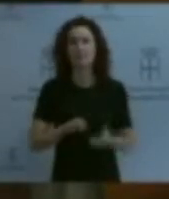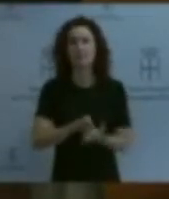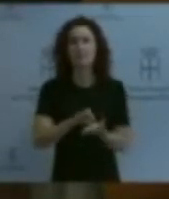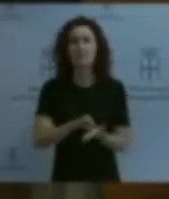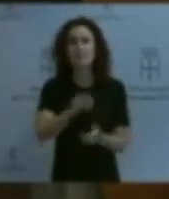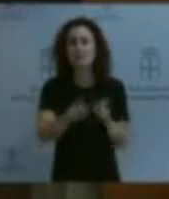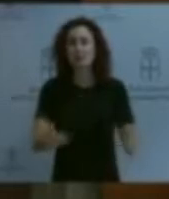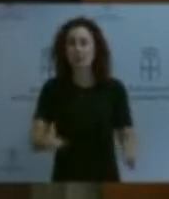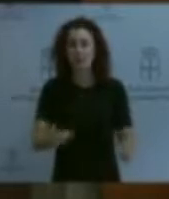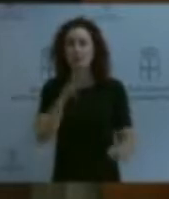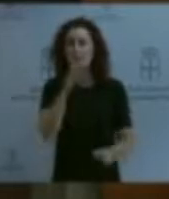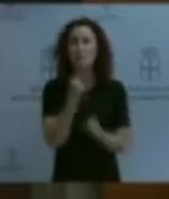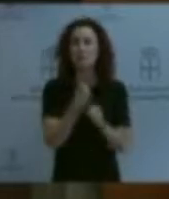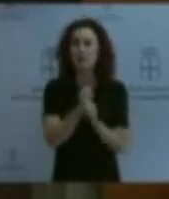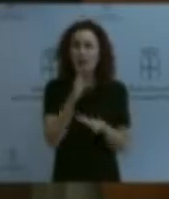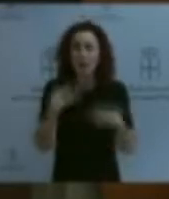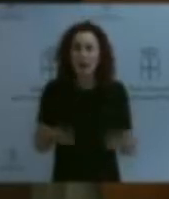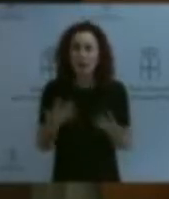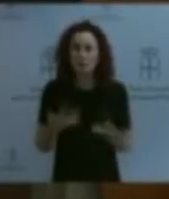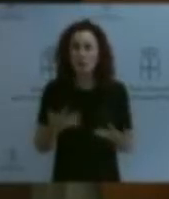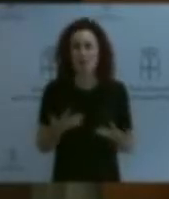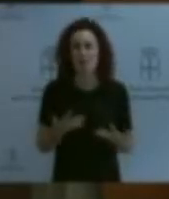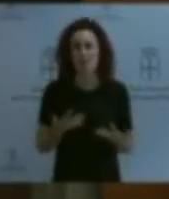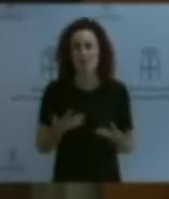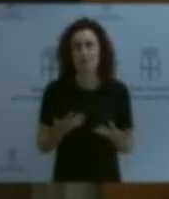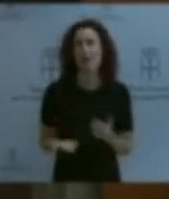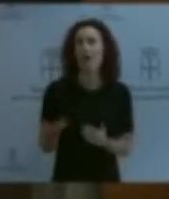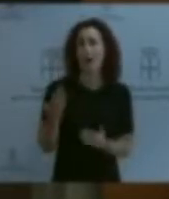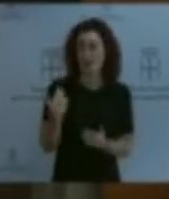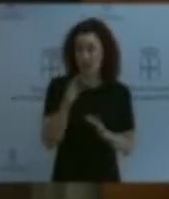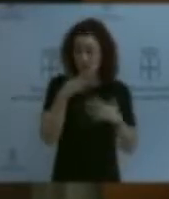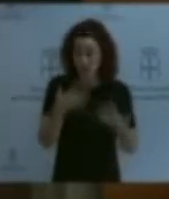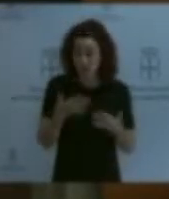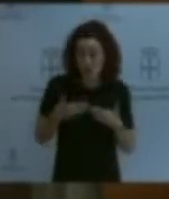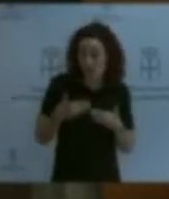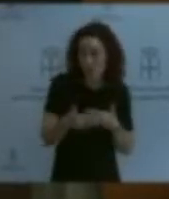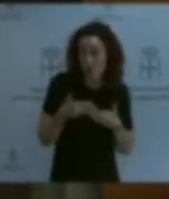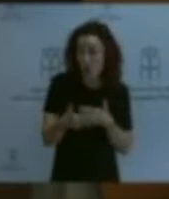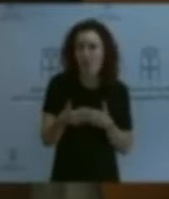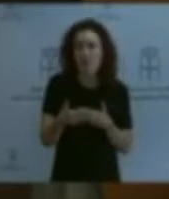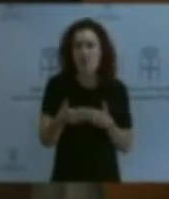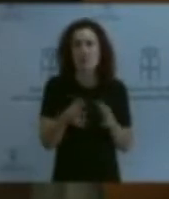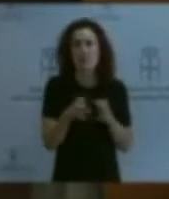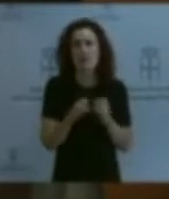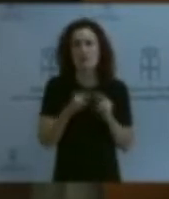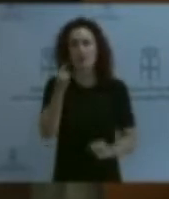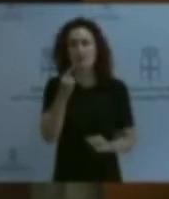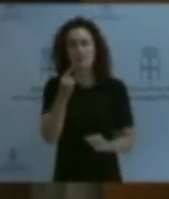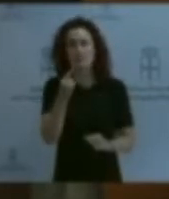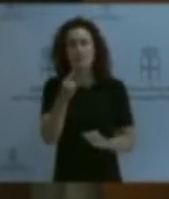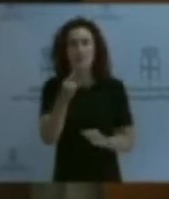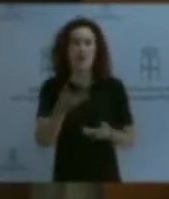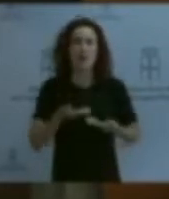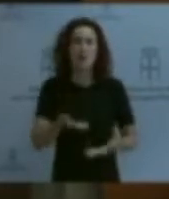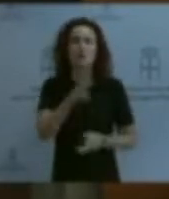que va a trabajar, ya lo hacía antes, pero ahora probablemente con más ímpetu, con personas y familias que lo han pasado duro después del